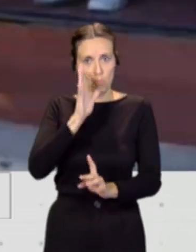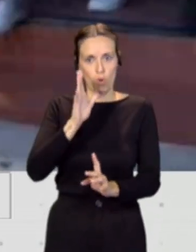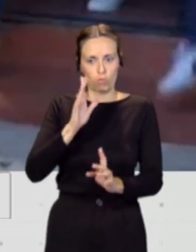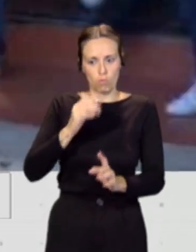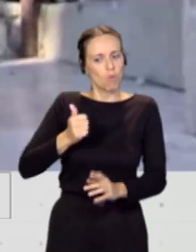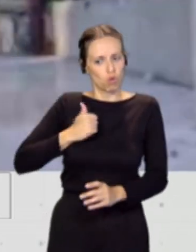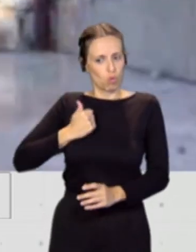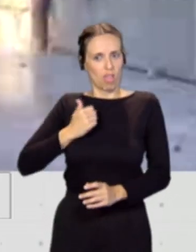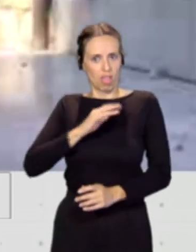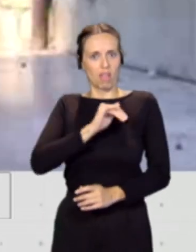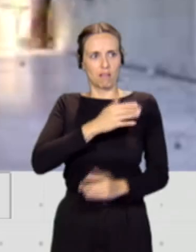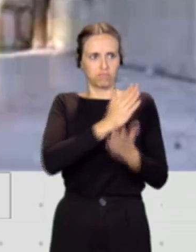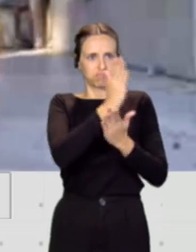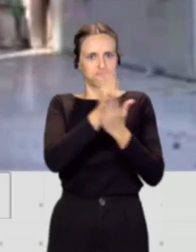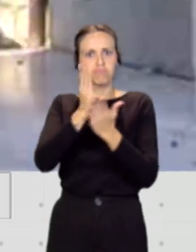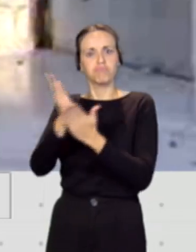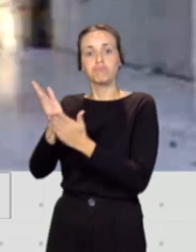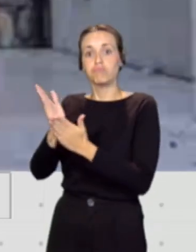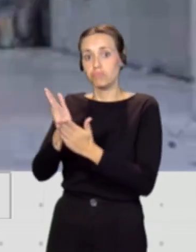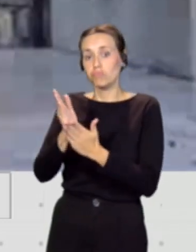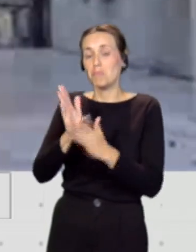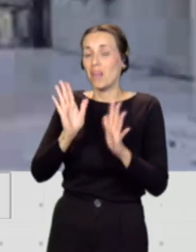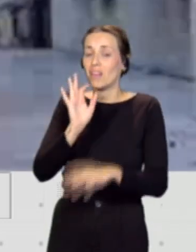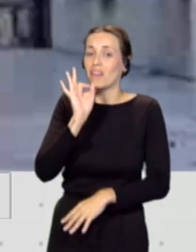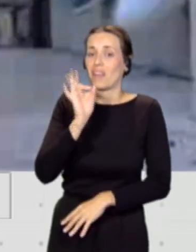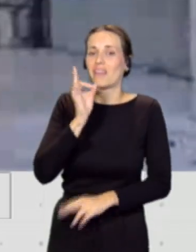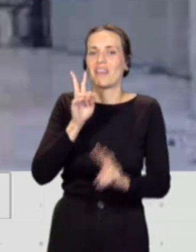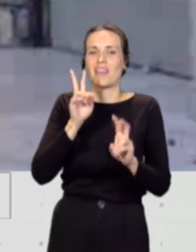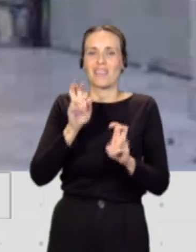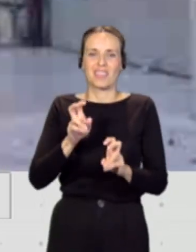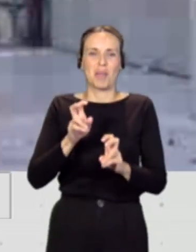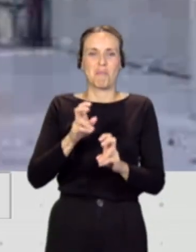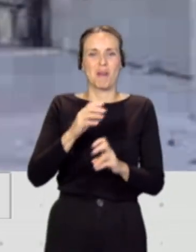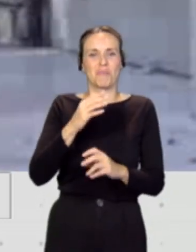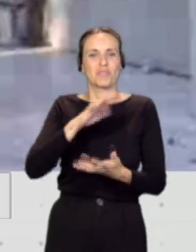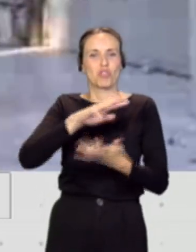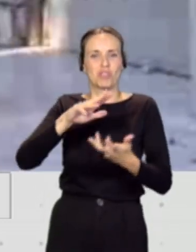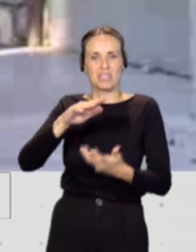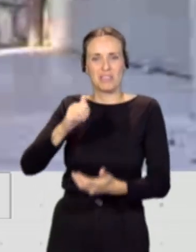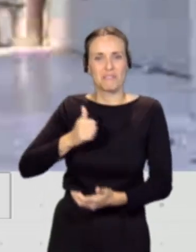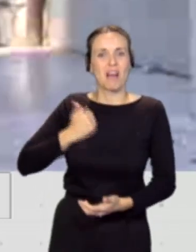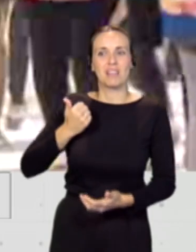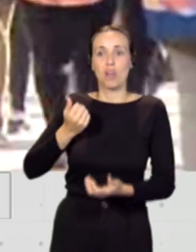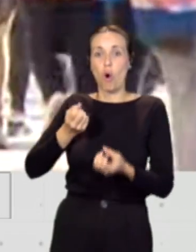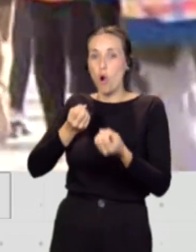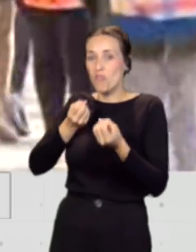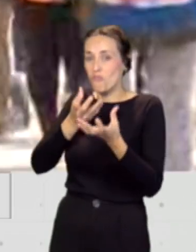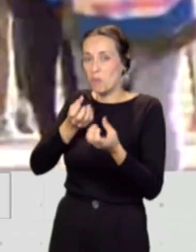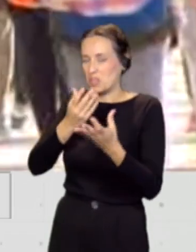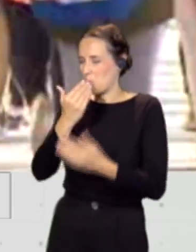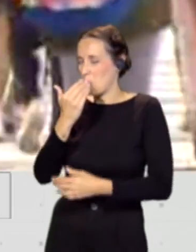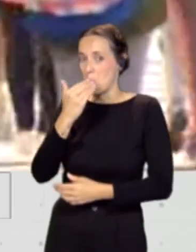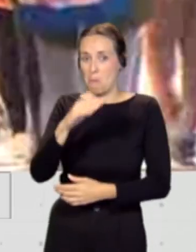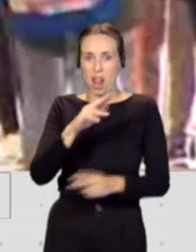diferente nivel, pero sí que es verdad que también el tema de las deepfakes, la desinformación, muchísimos temas que desde luego